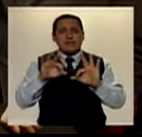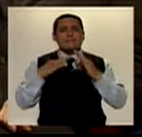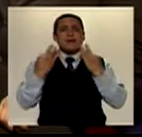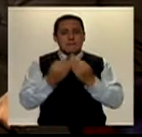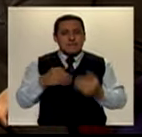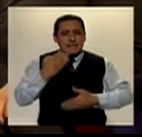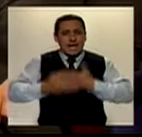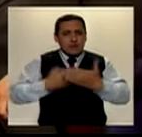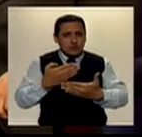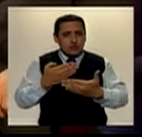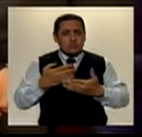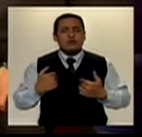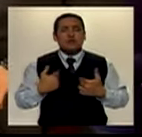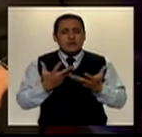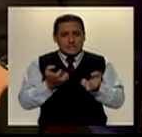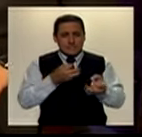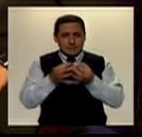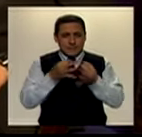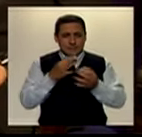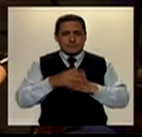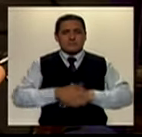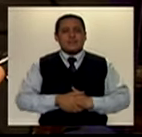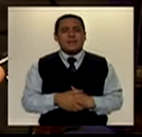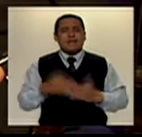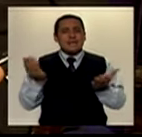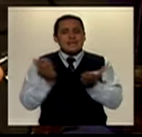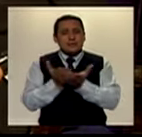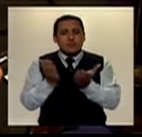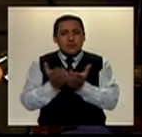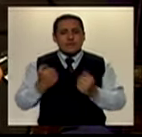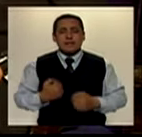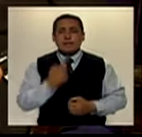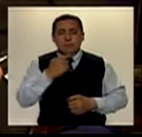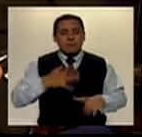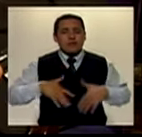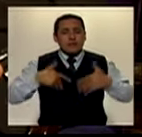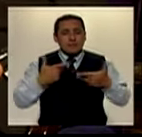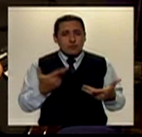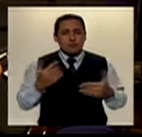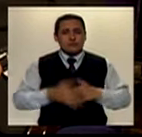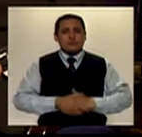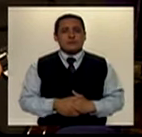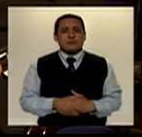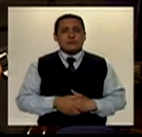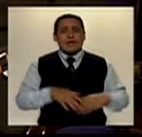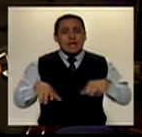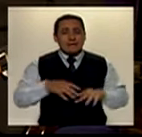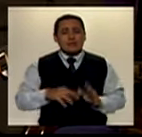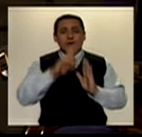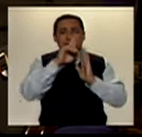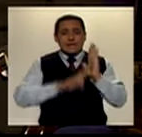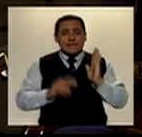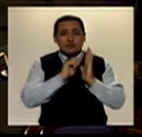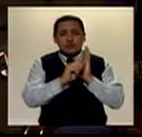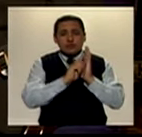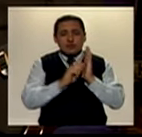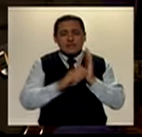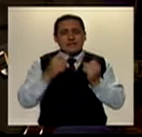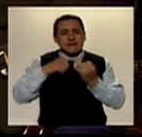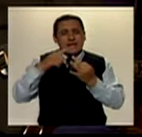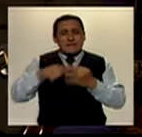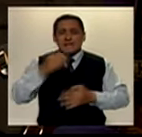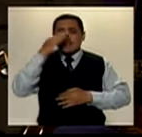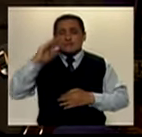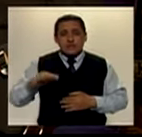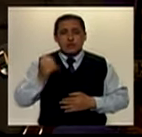Familias en Acción. Quisiera explicarte, en las escuelas hemos podido hacer un registro de todos los niños